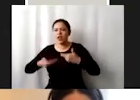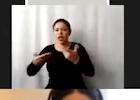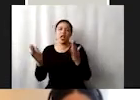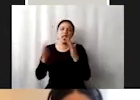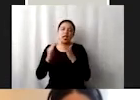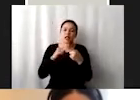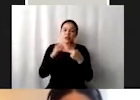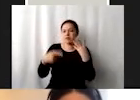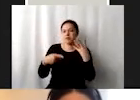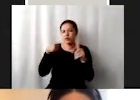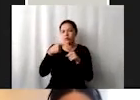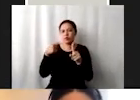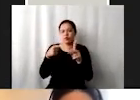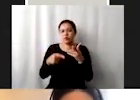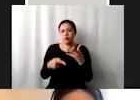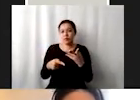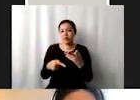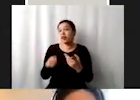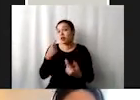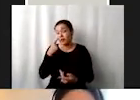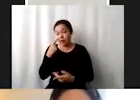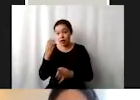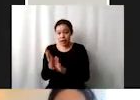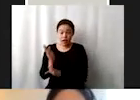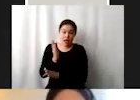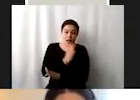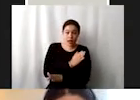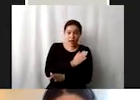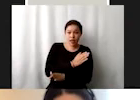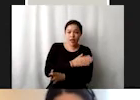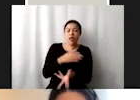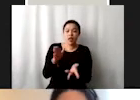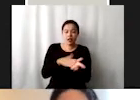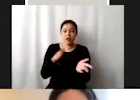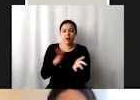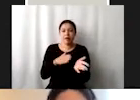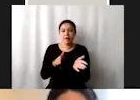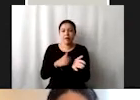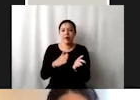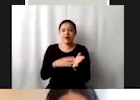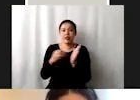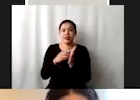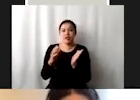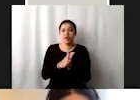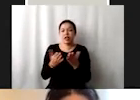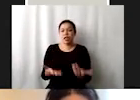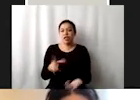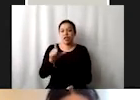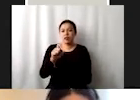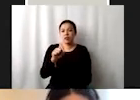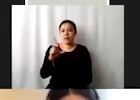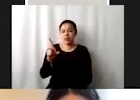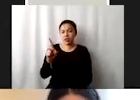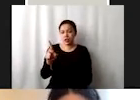los objetivos. antes de eso, dentro de ese documento de toda la Agenda 2030 para